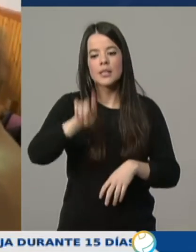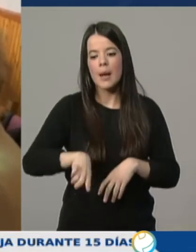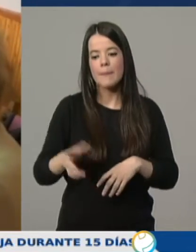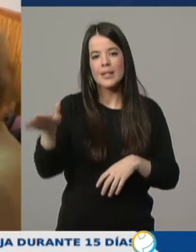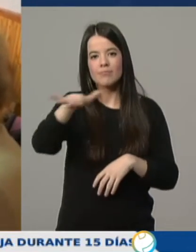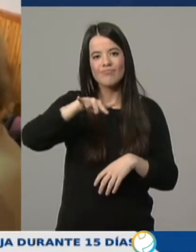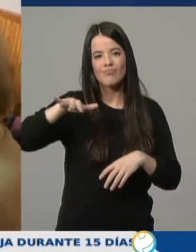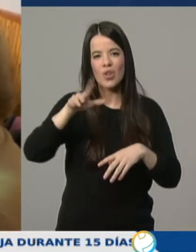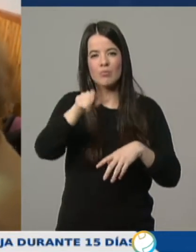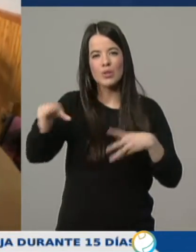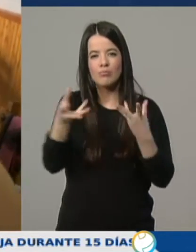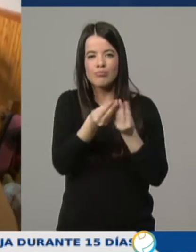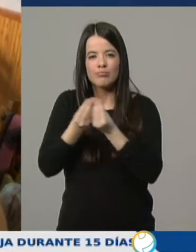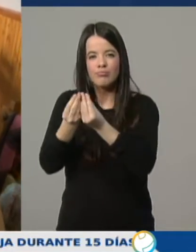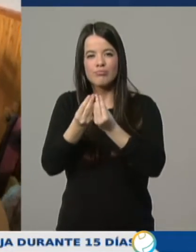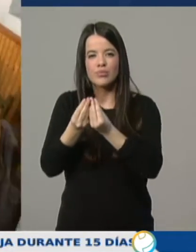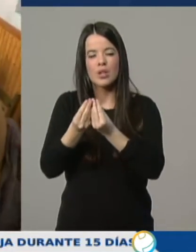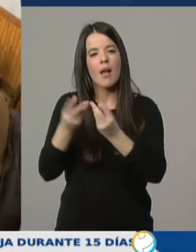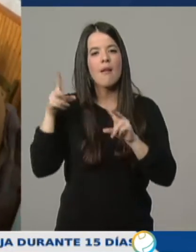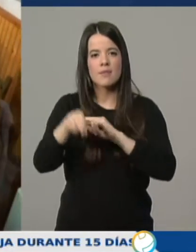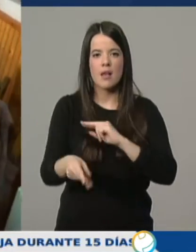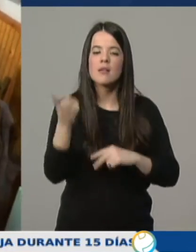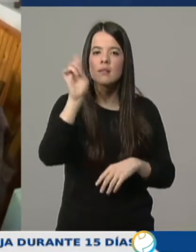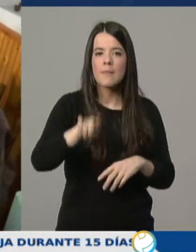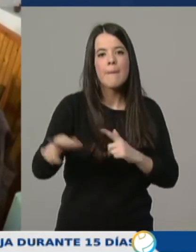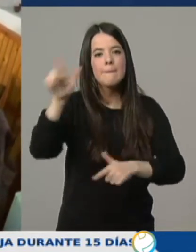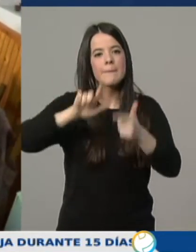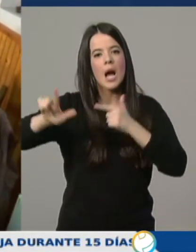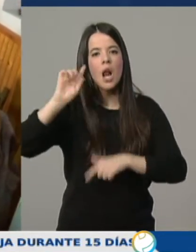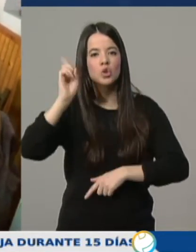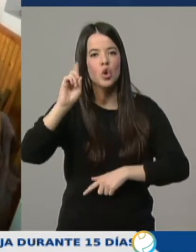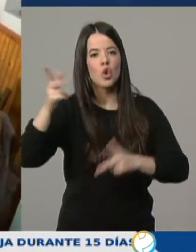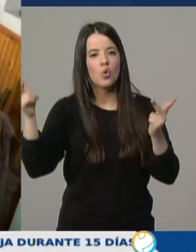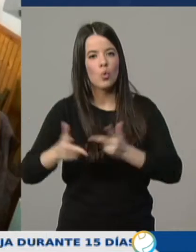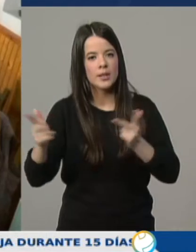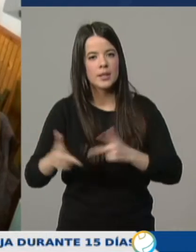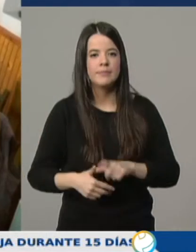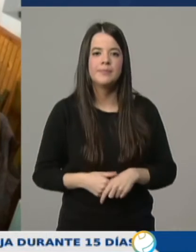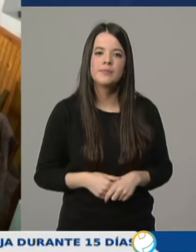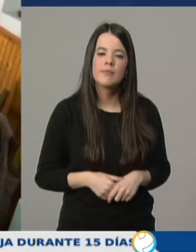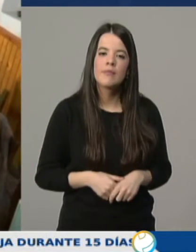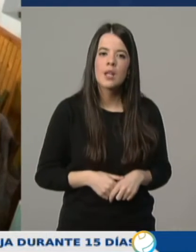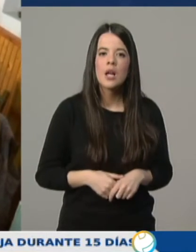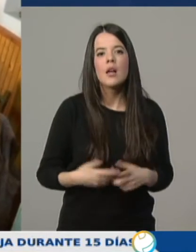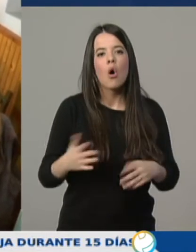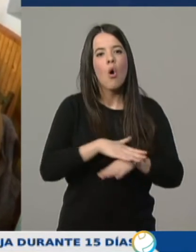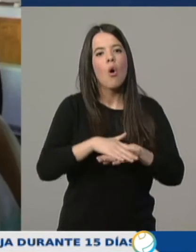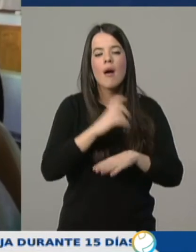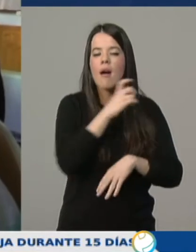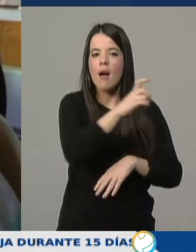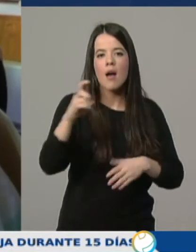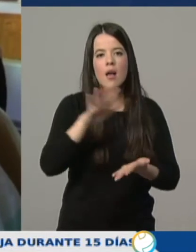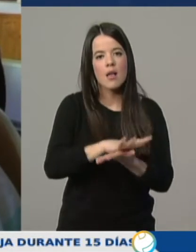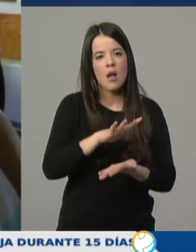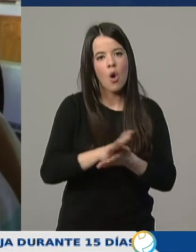concurridos. Además, para la ciudadanía en general viajar si no es necesario. Desde el Gobierno, en todo caso, se llama a la tranquilidad y la calma.